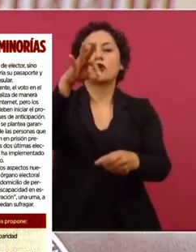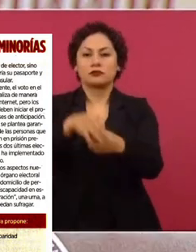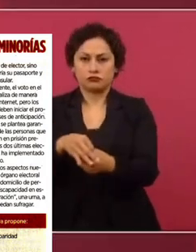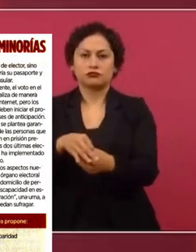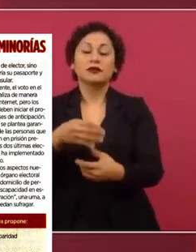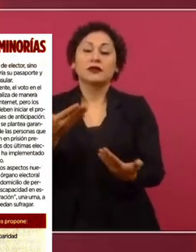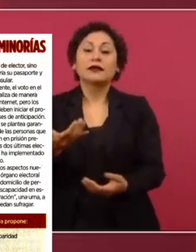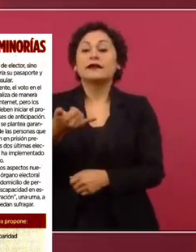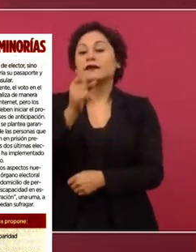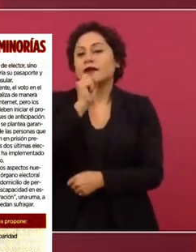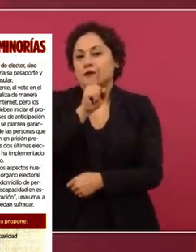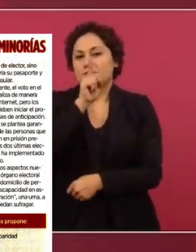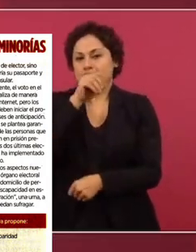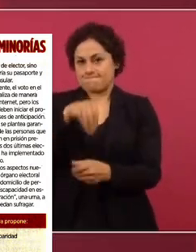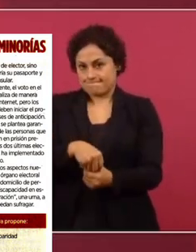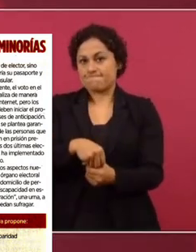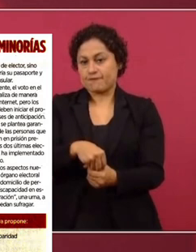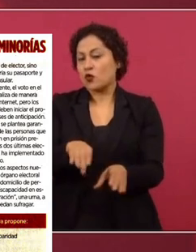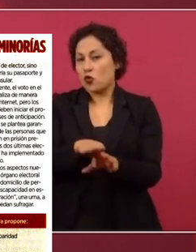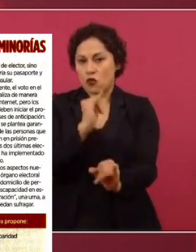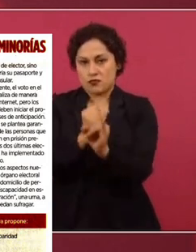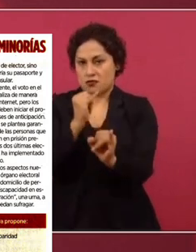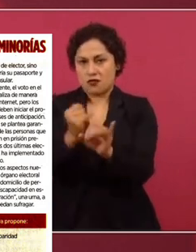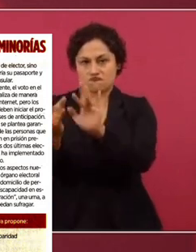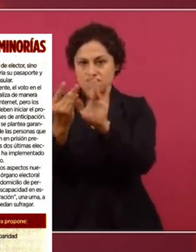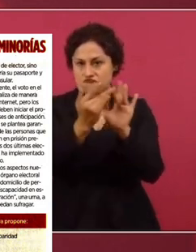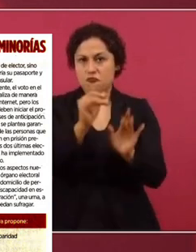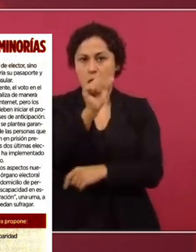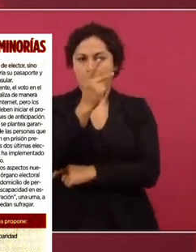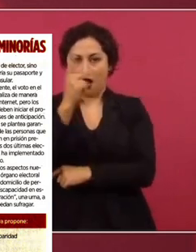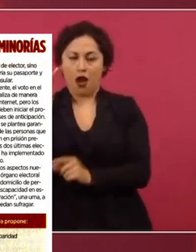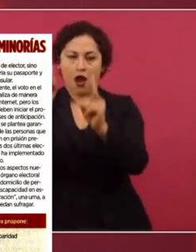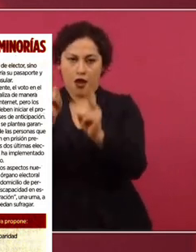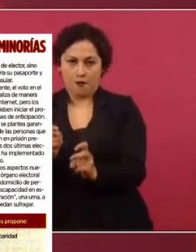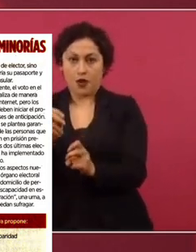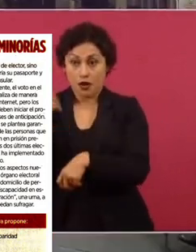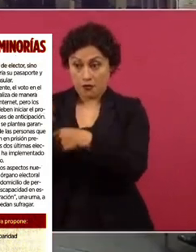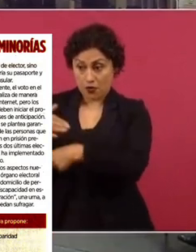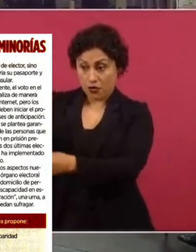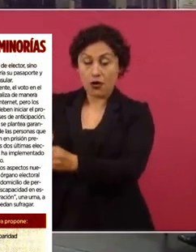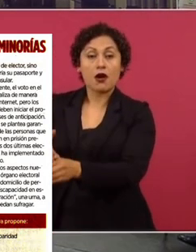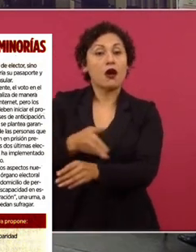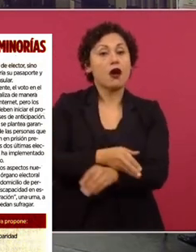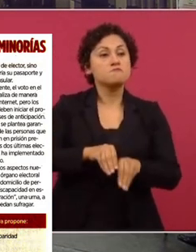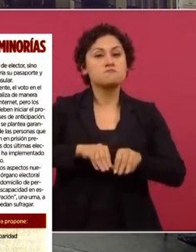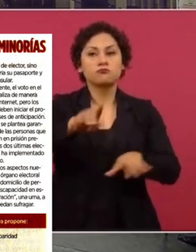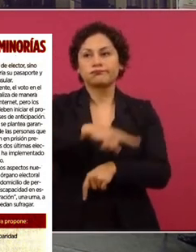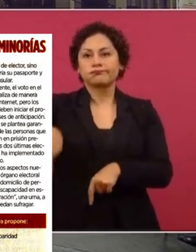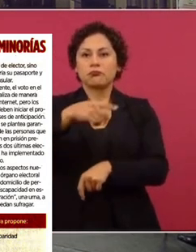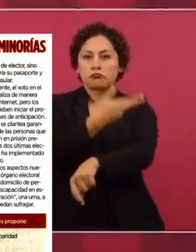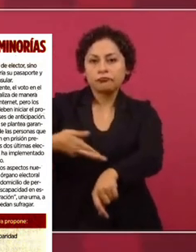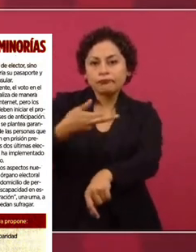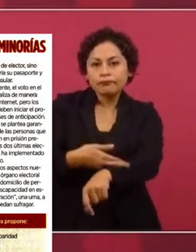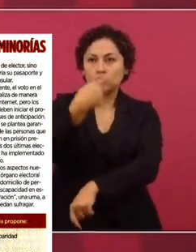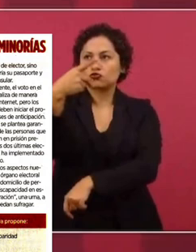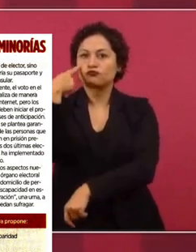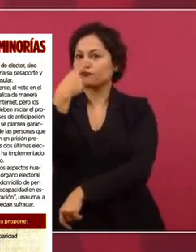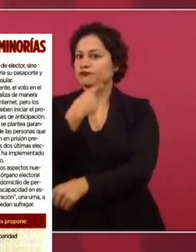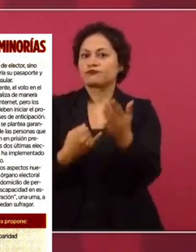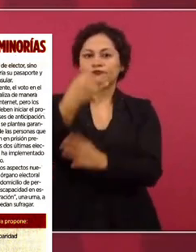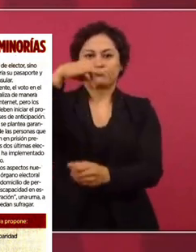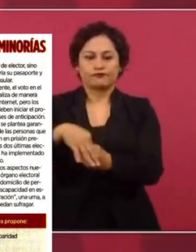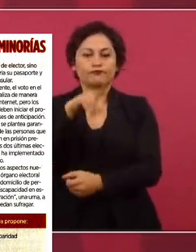al hacerlo vía Internet en una aplicación que estará a disposición días antes de la elección para que ellos puedan ahí emitir su voto.